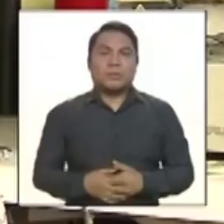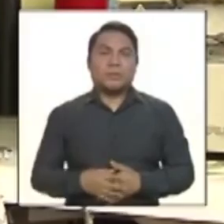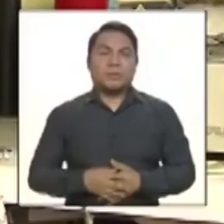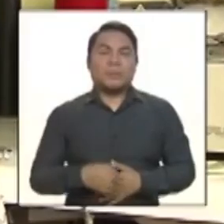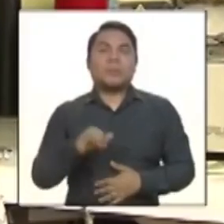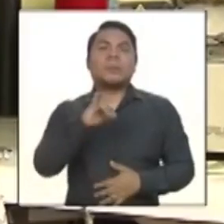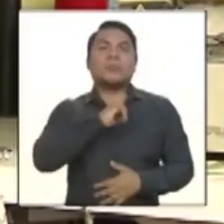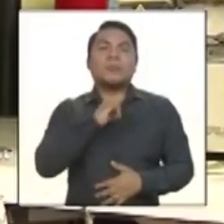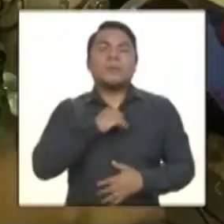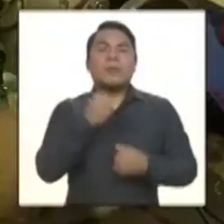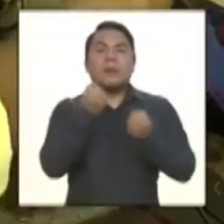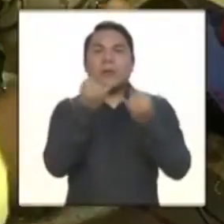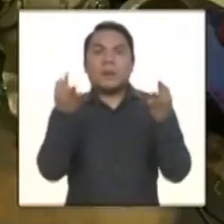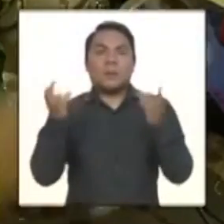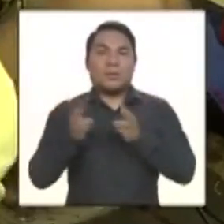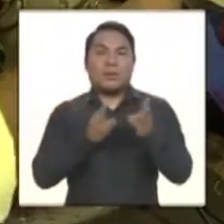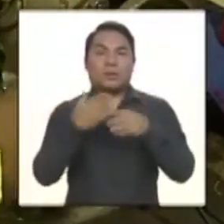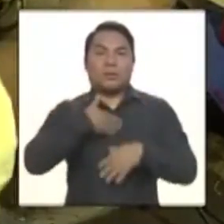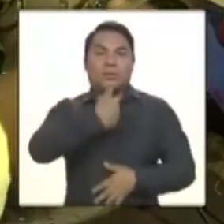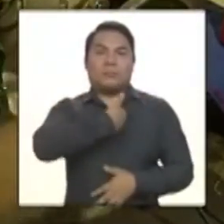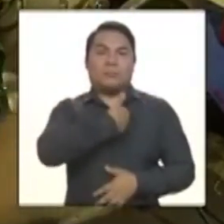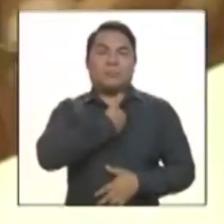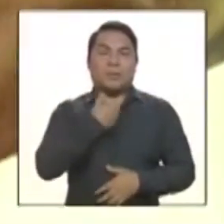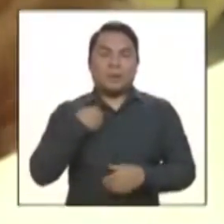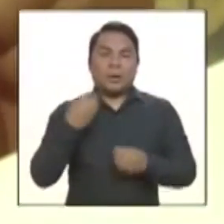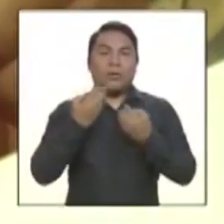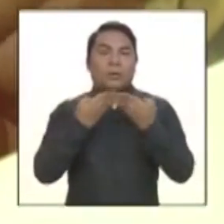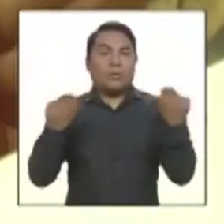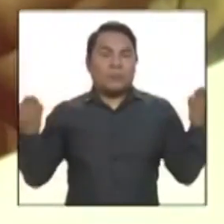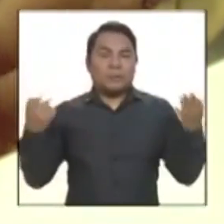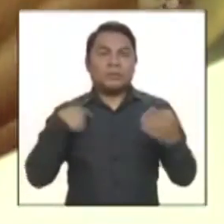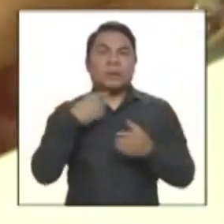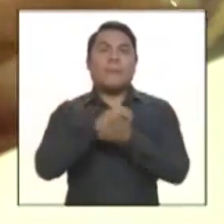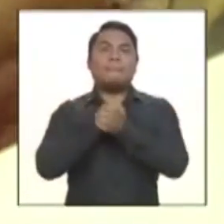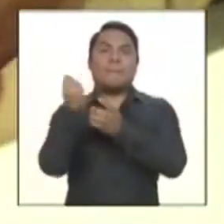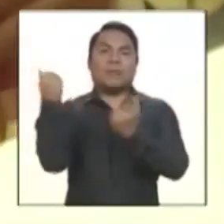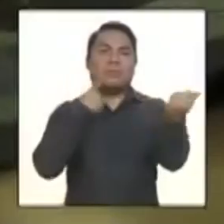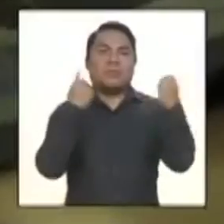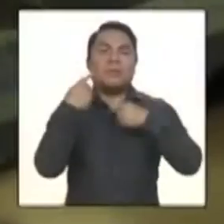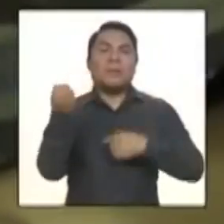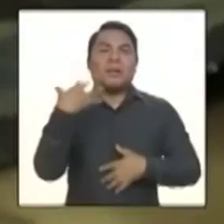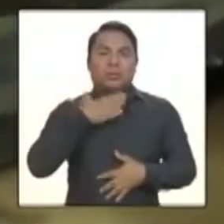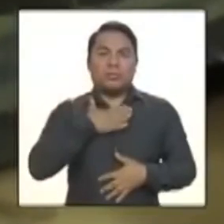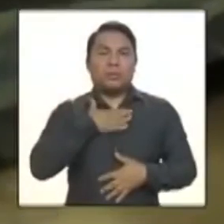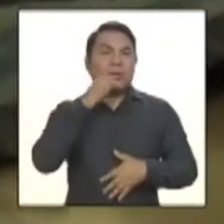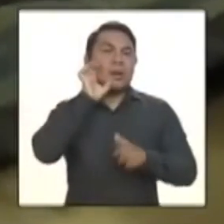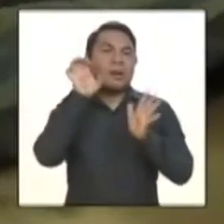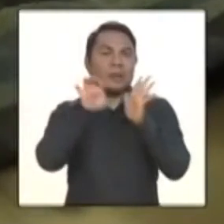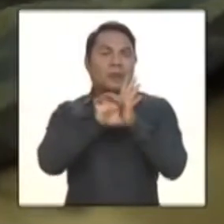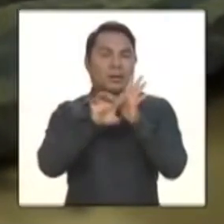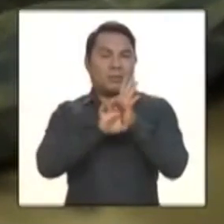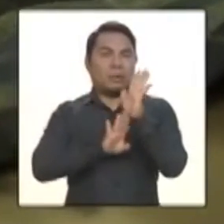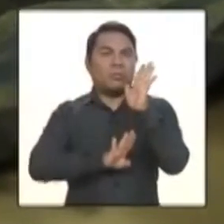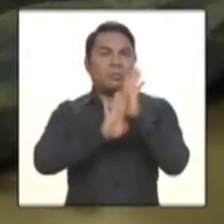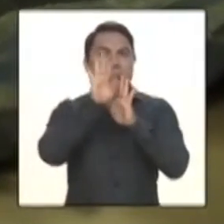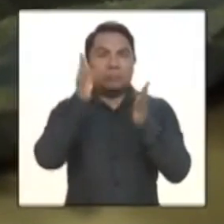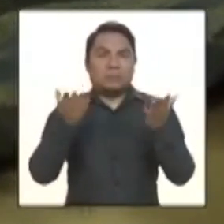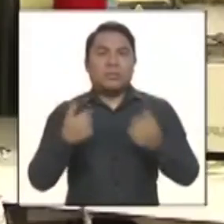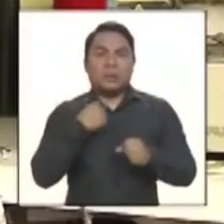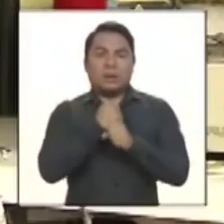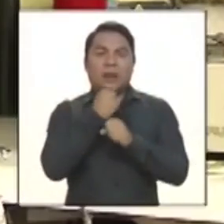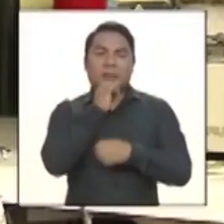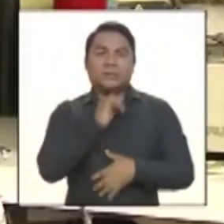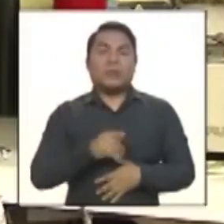Yo de alguna manera hago mis cosas, vienen mis amigos y me dicen, eres un ejemplo porque trabajas así.